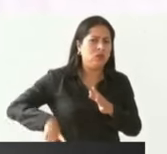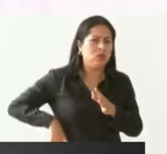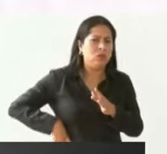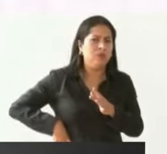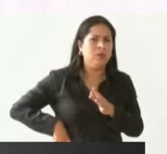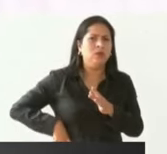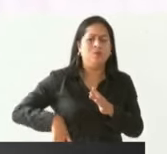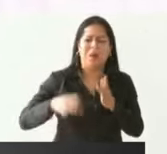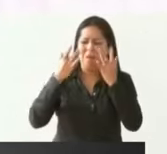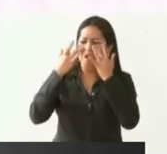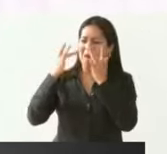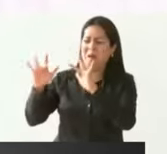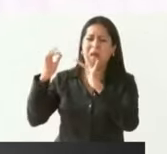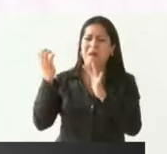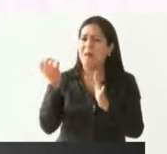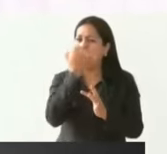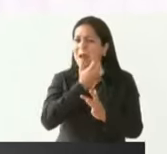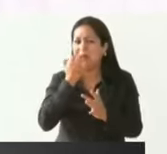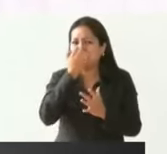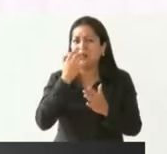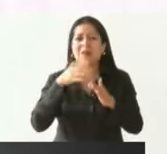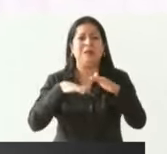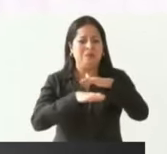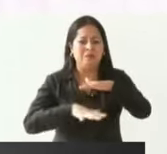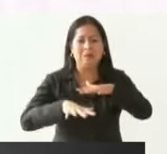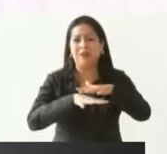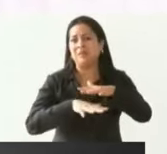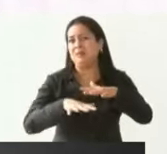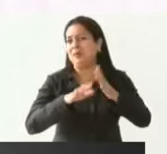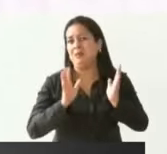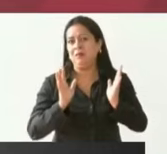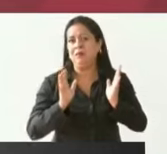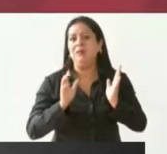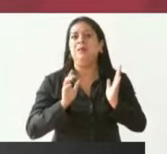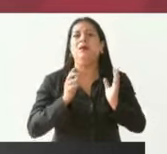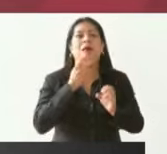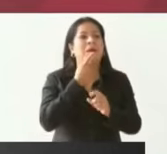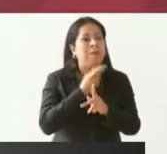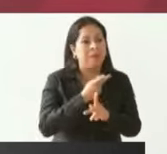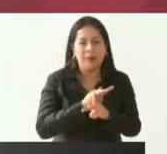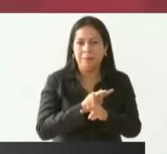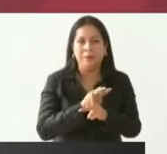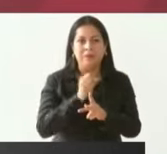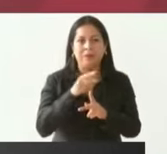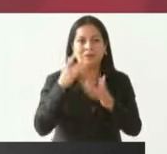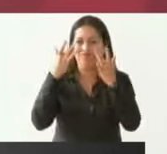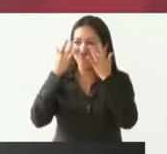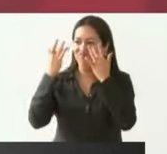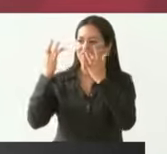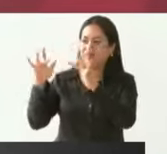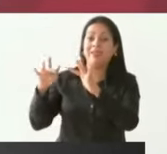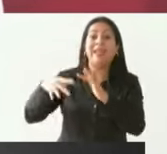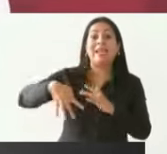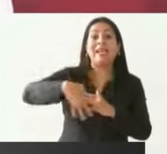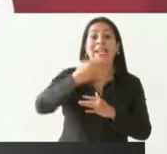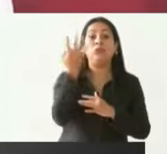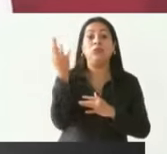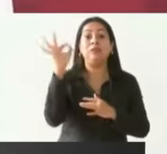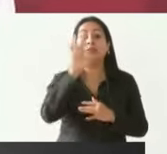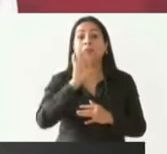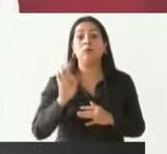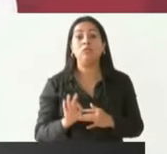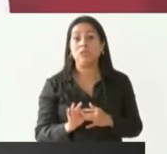escuela del nivel medio superior a nivel preparatoria? el 14%